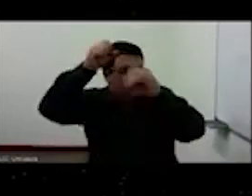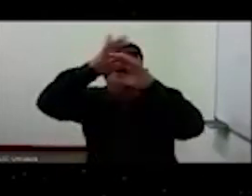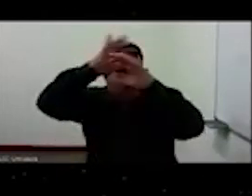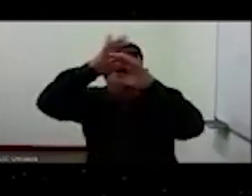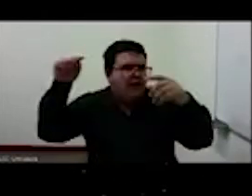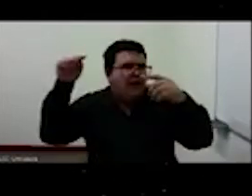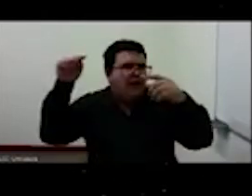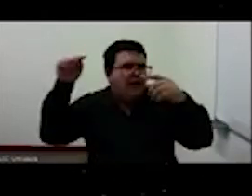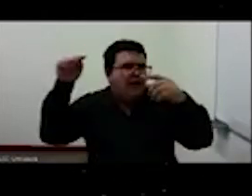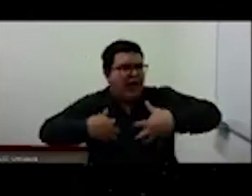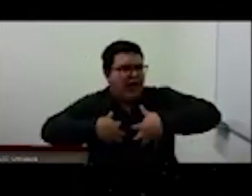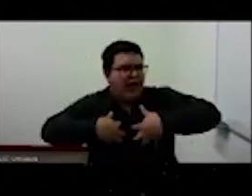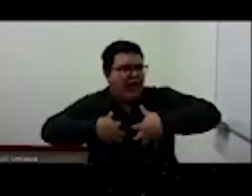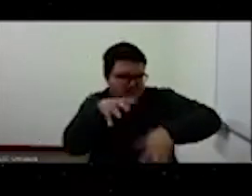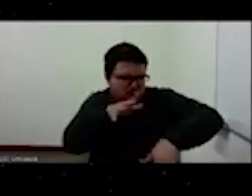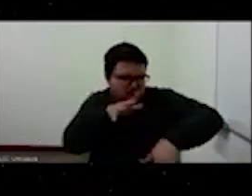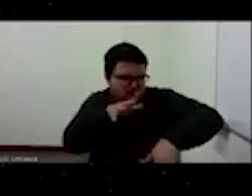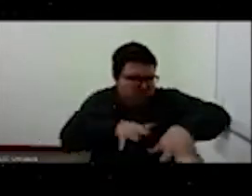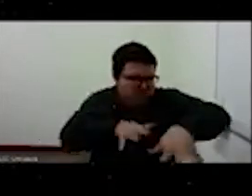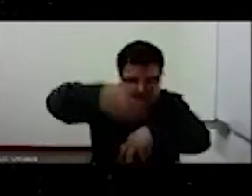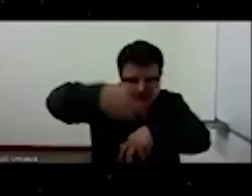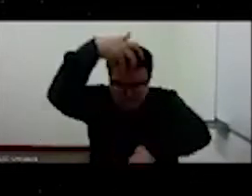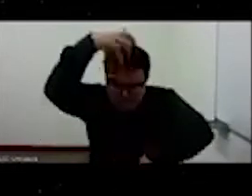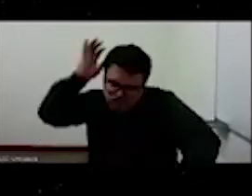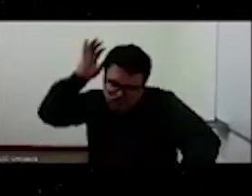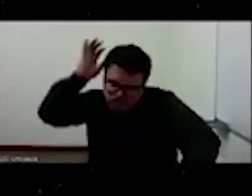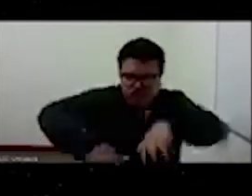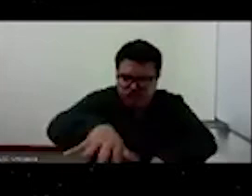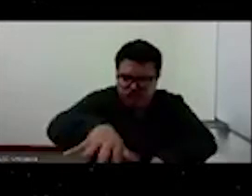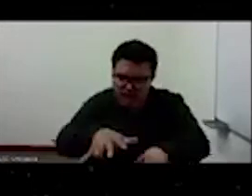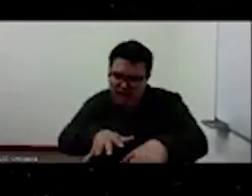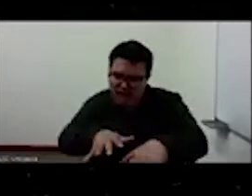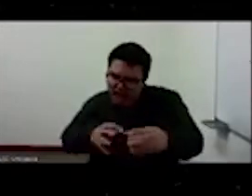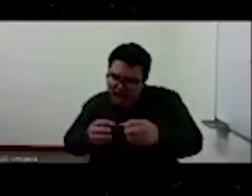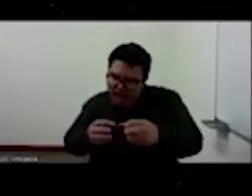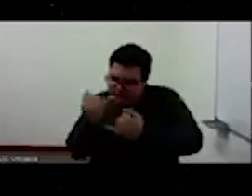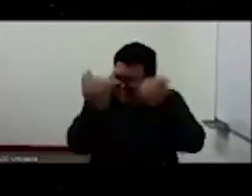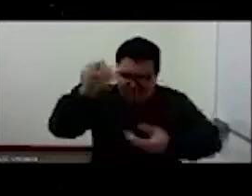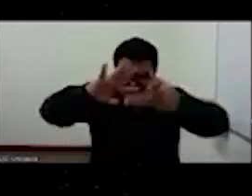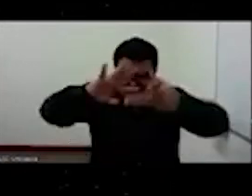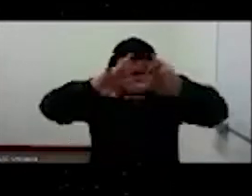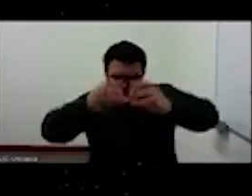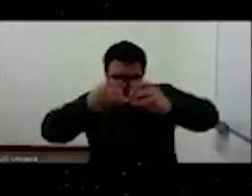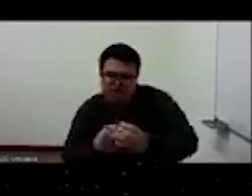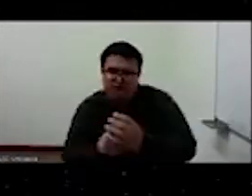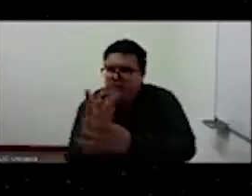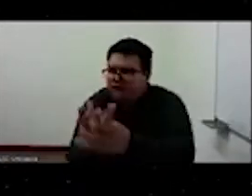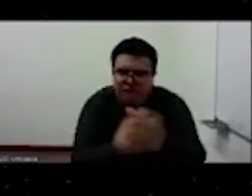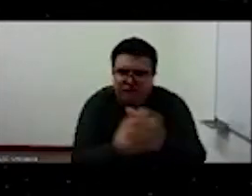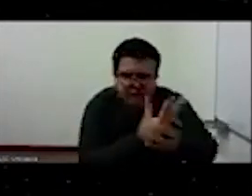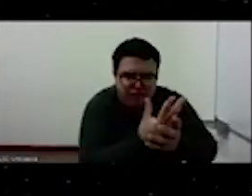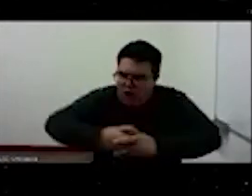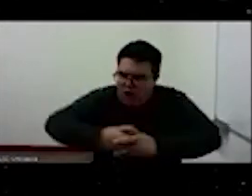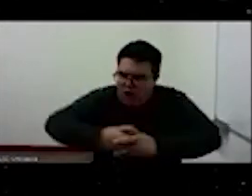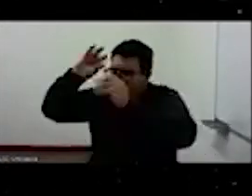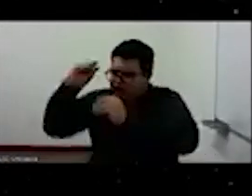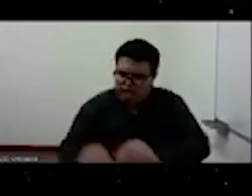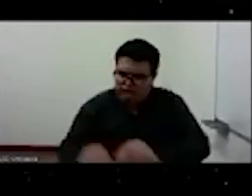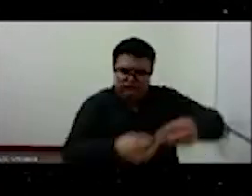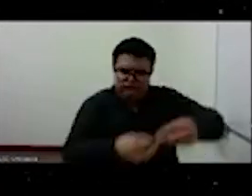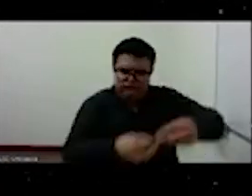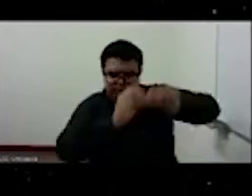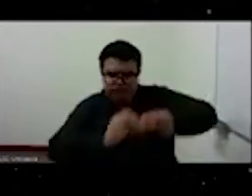feroces son, creó las flores y el océano y muchas otras cosas